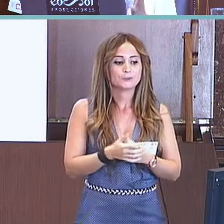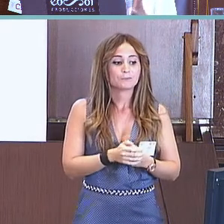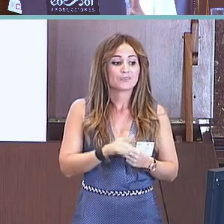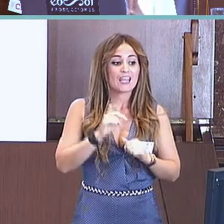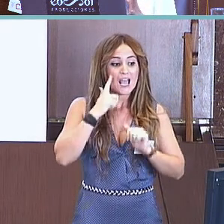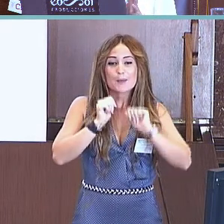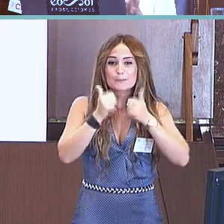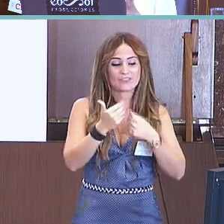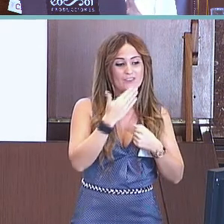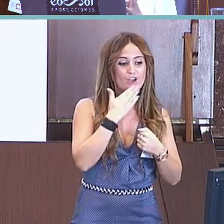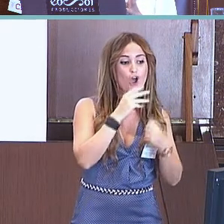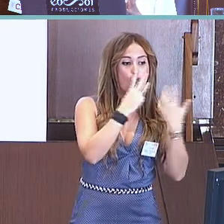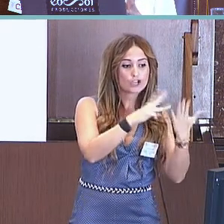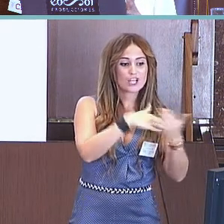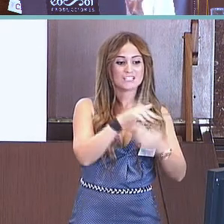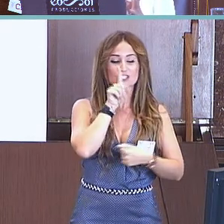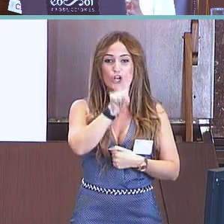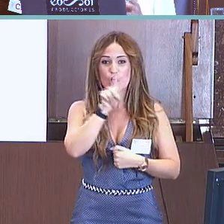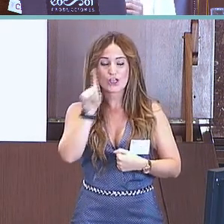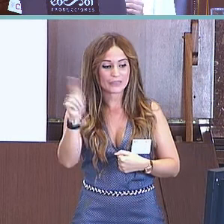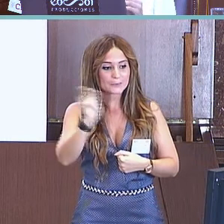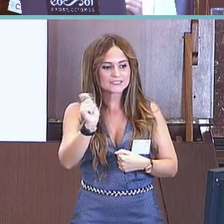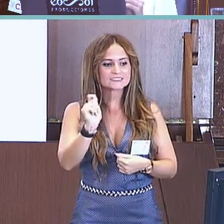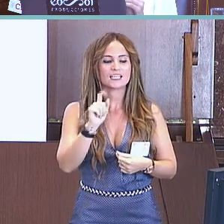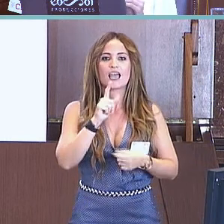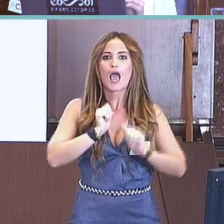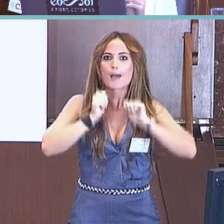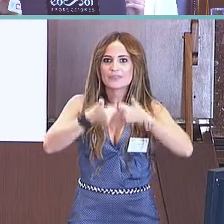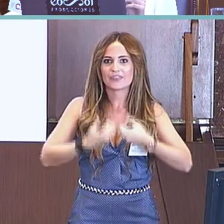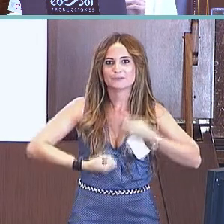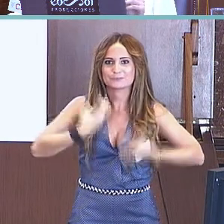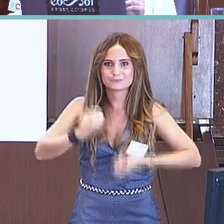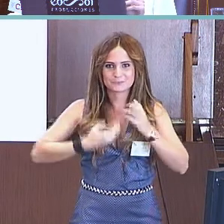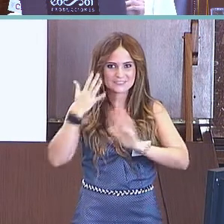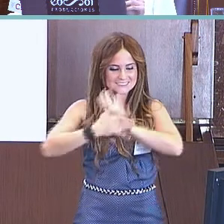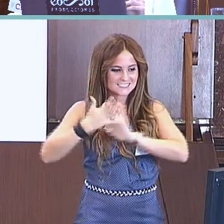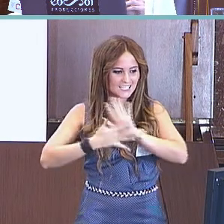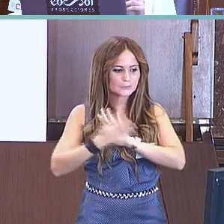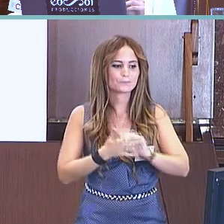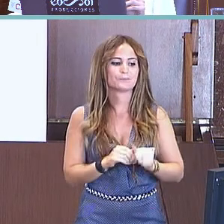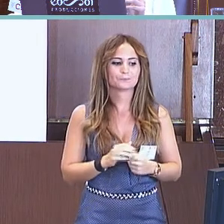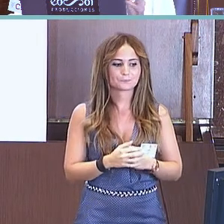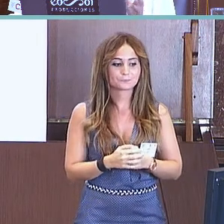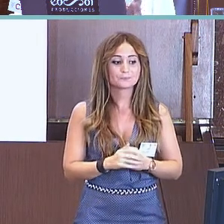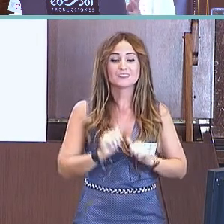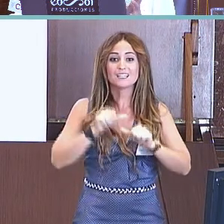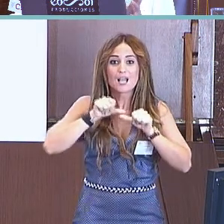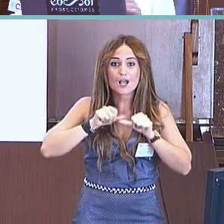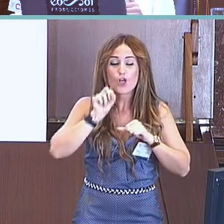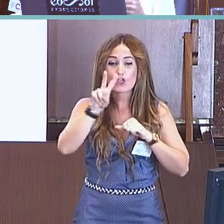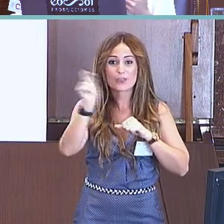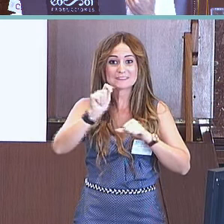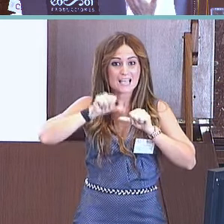El niño que más signo osigna, pues, son cinco signos en ese periodo. A partir de los 12 meses se produce ya un importante